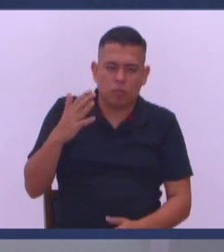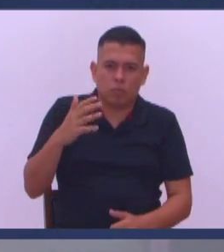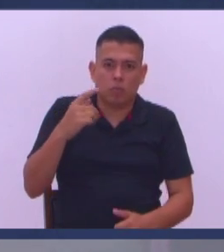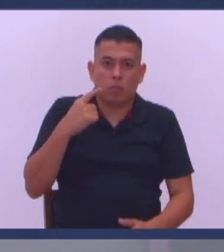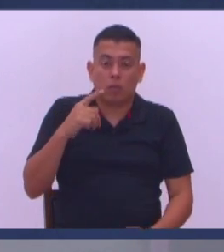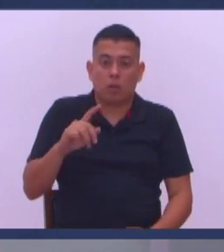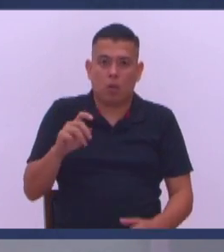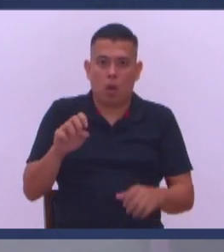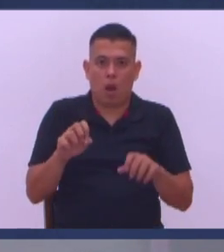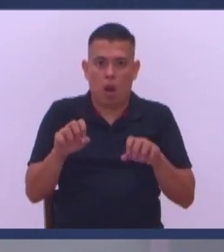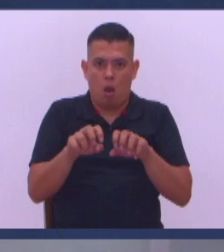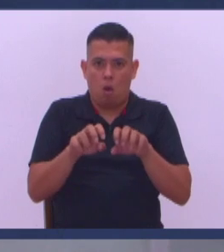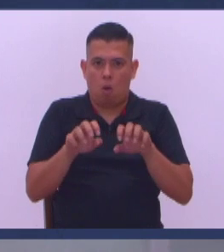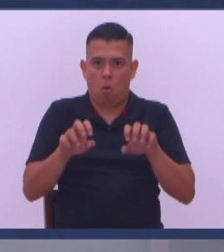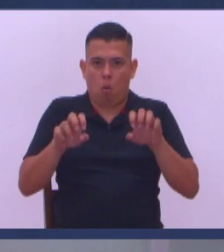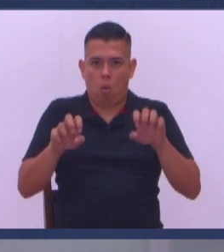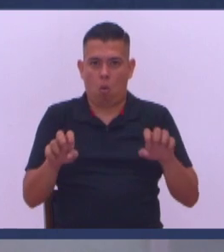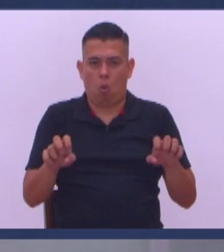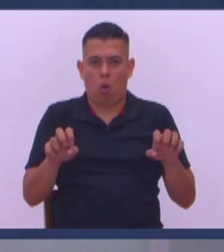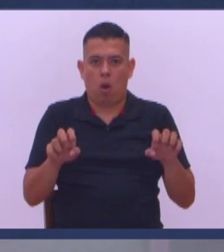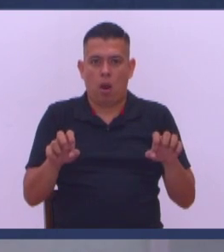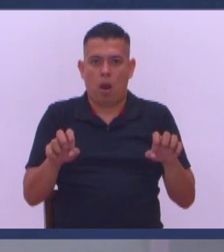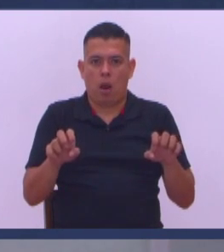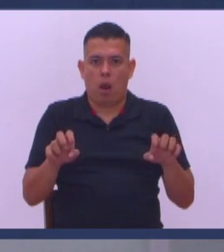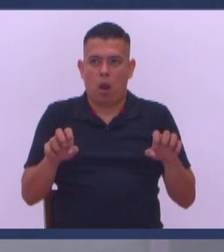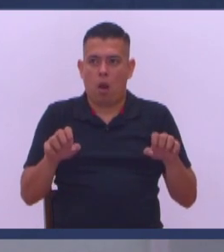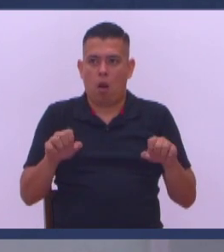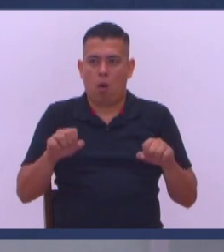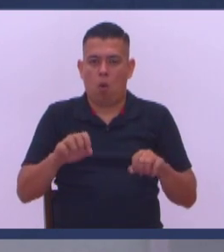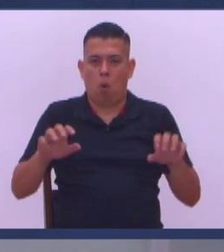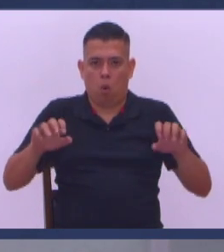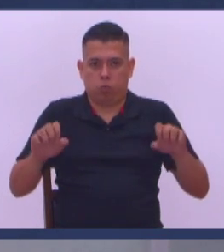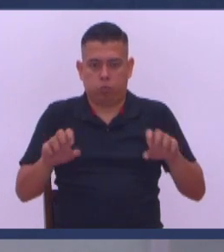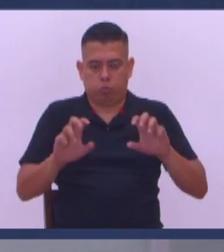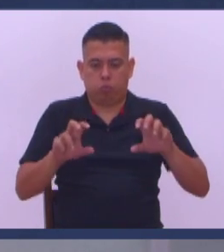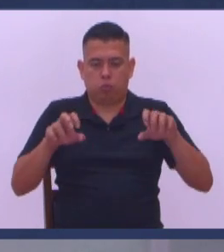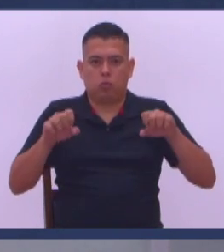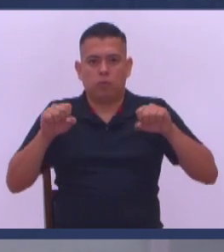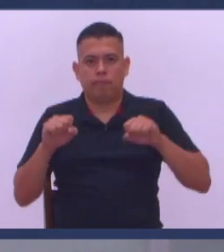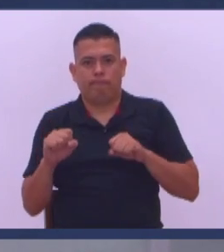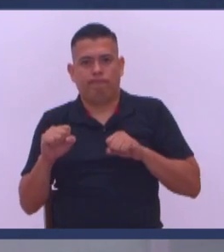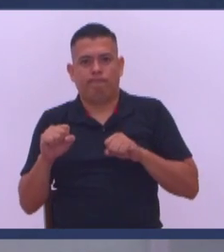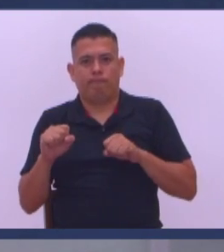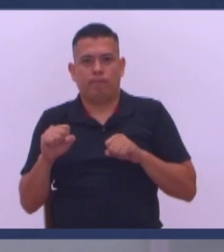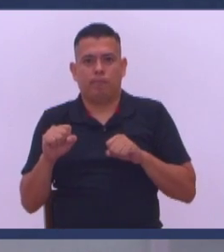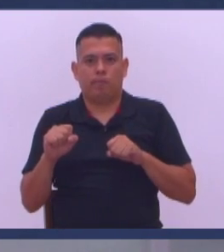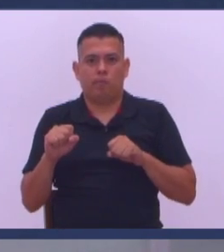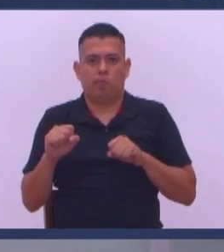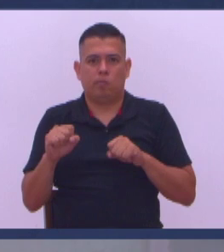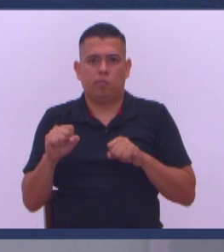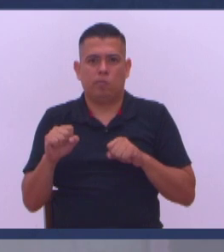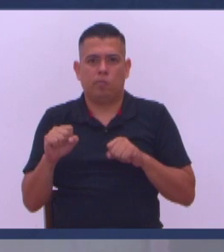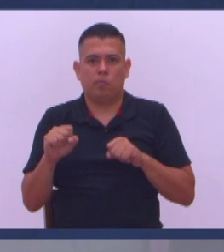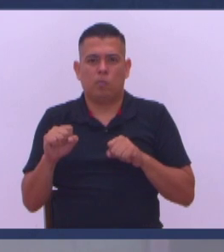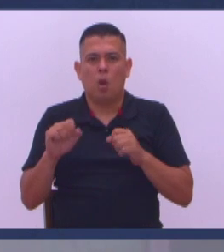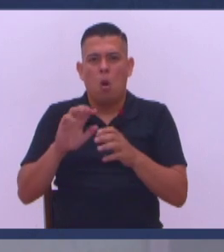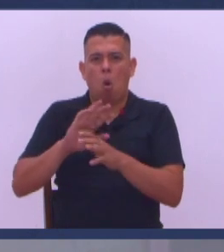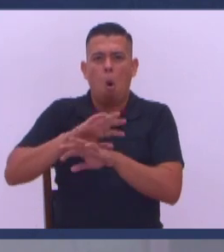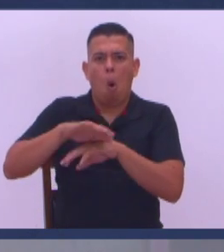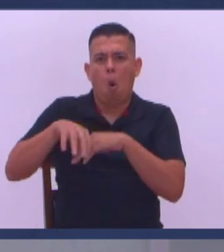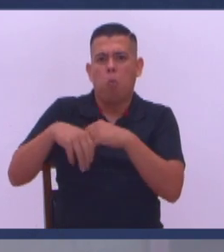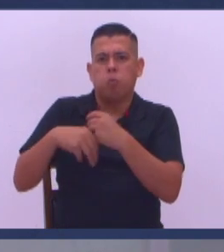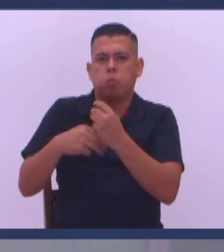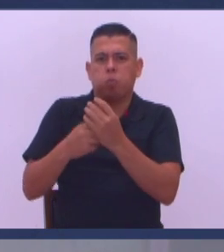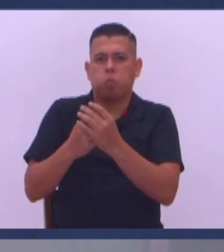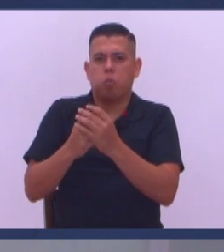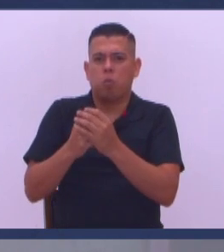Apoyado sobre una grada Que es lo normal Que hacen mis hermanos musulmanes Apoyado sobre una grada Haciendo cierto Lavamiento